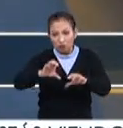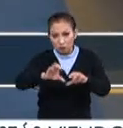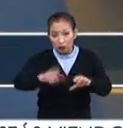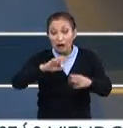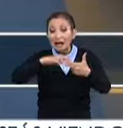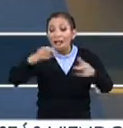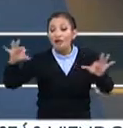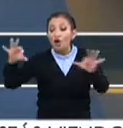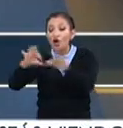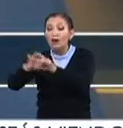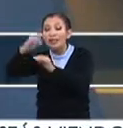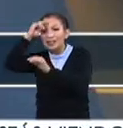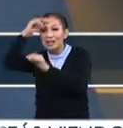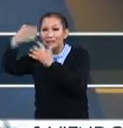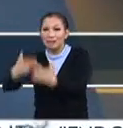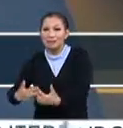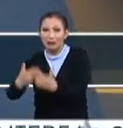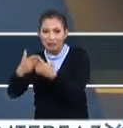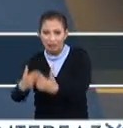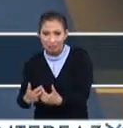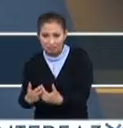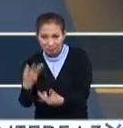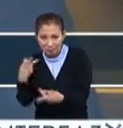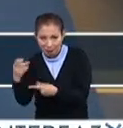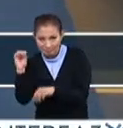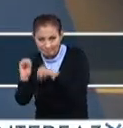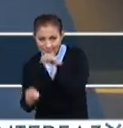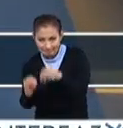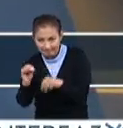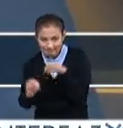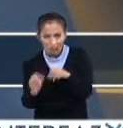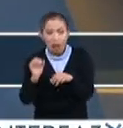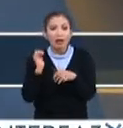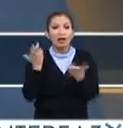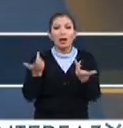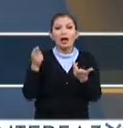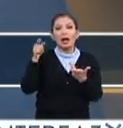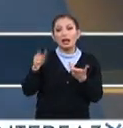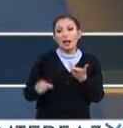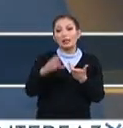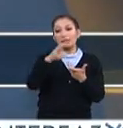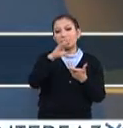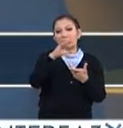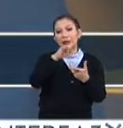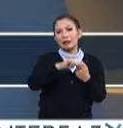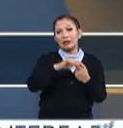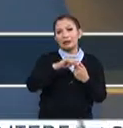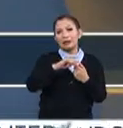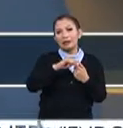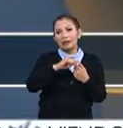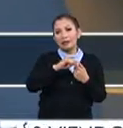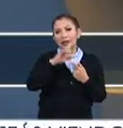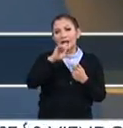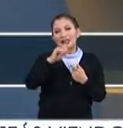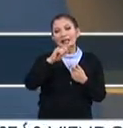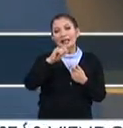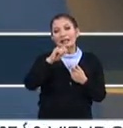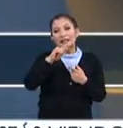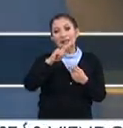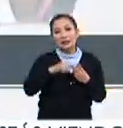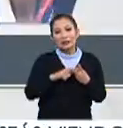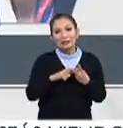relacionados con la inteligencia artificial. Sí, ellos son el CIMAR, el CICEP, el CEPI,